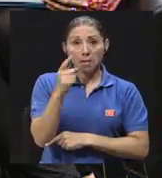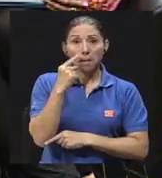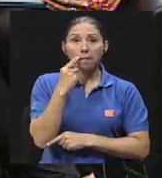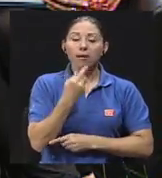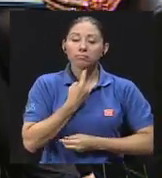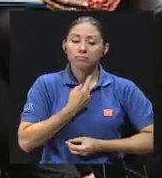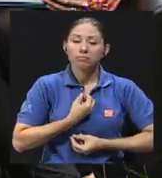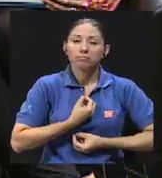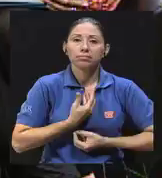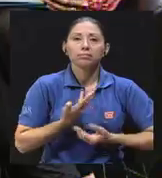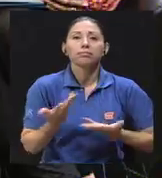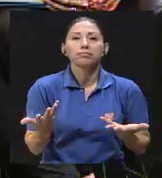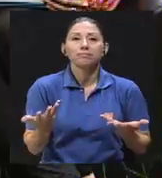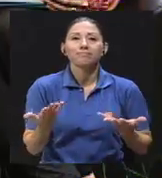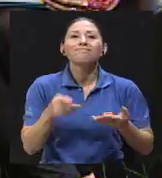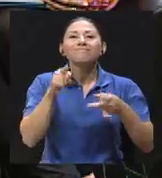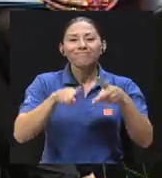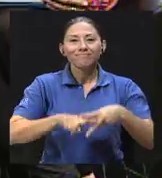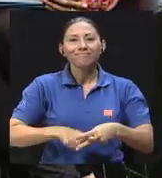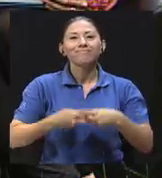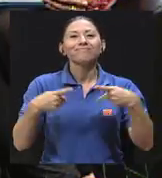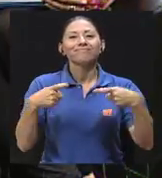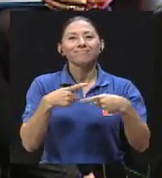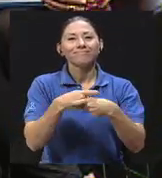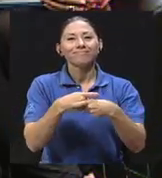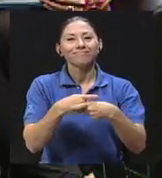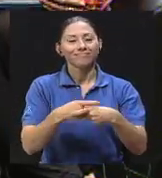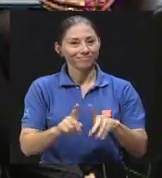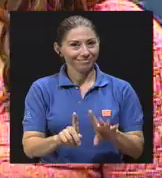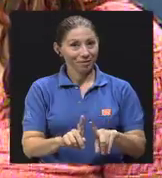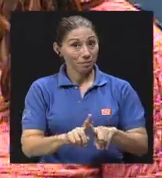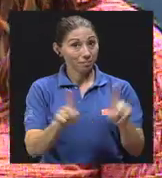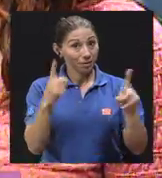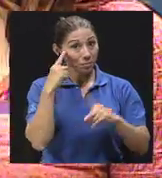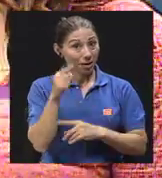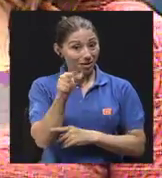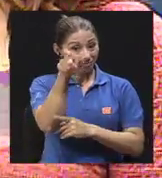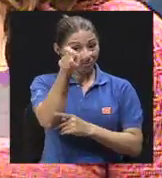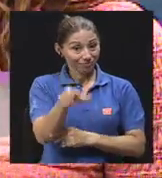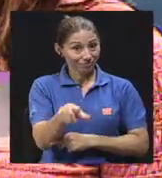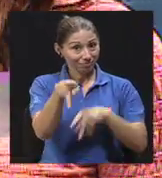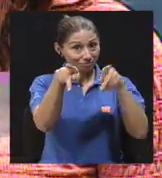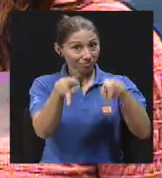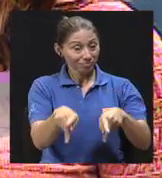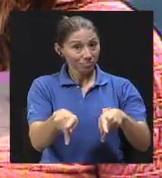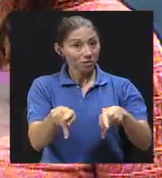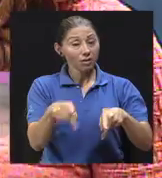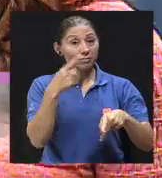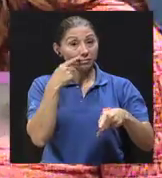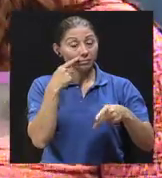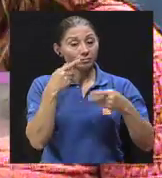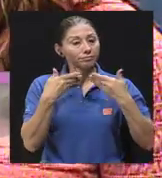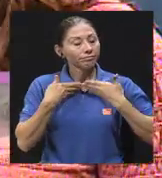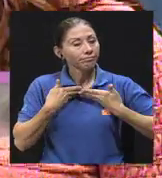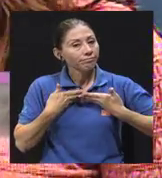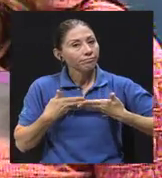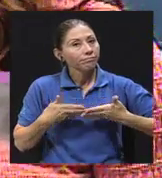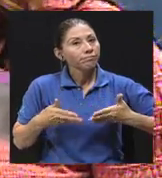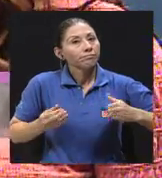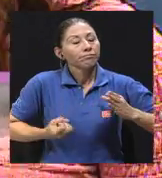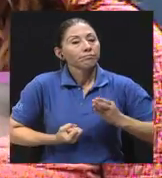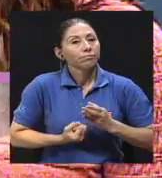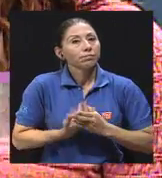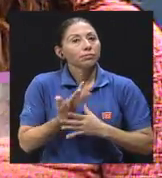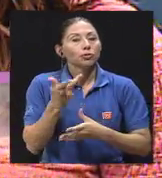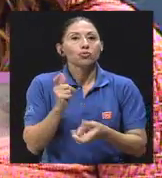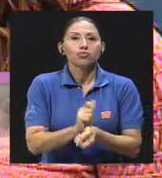abre. Entonces ahí es donde empieza la crisis. Sin embargo, don Jaime, para este papá que se abra, ha habido una transformación